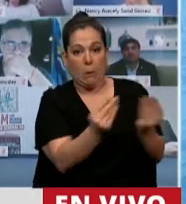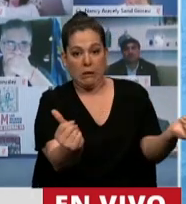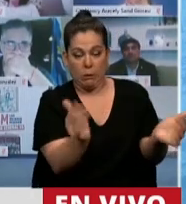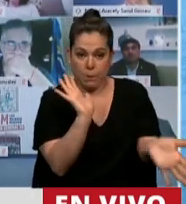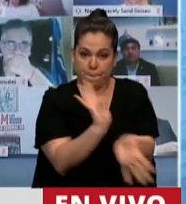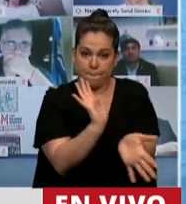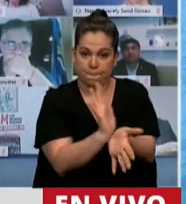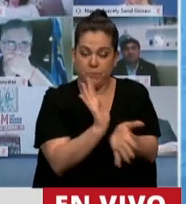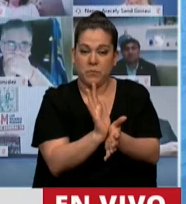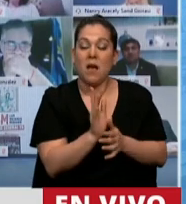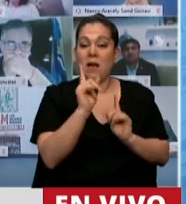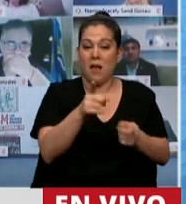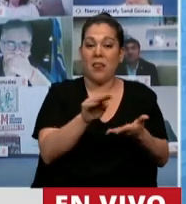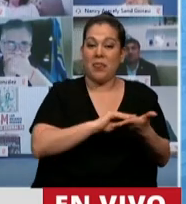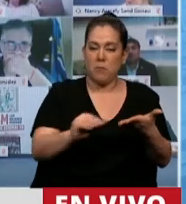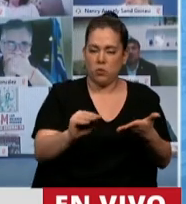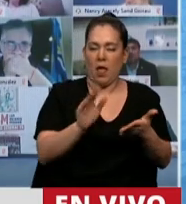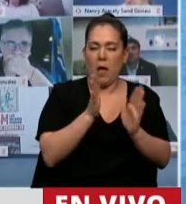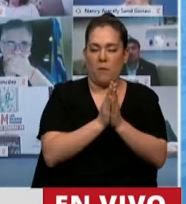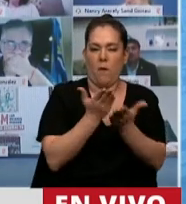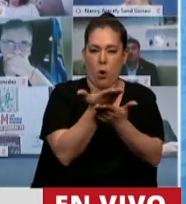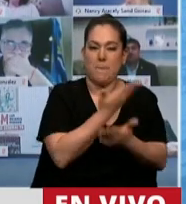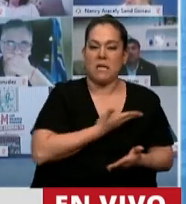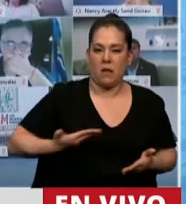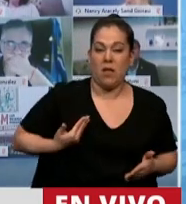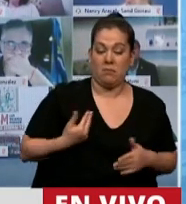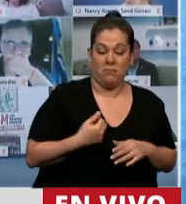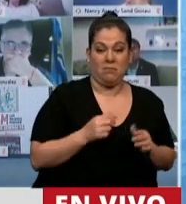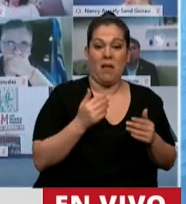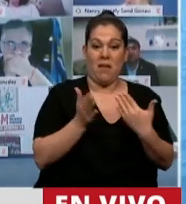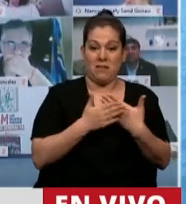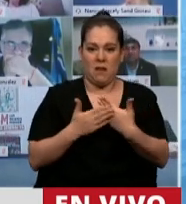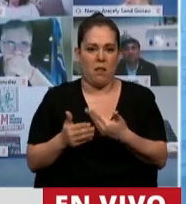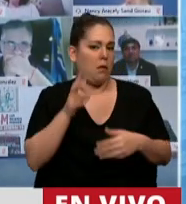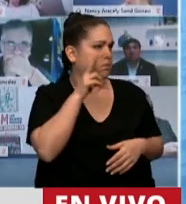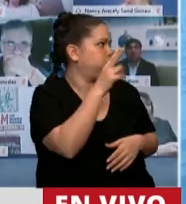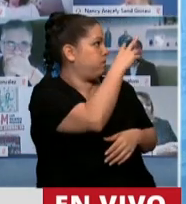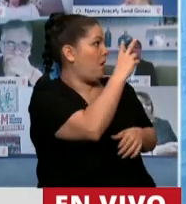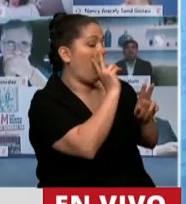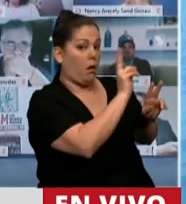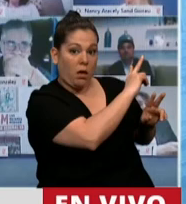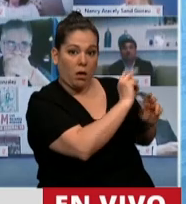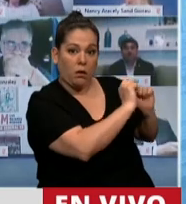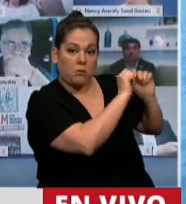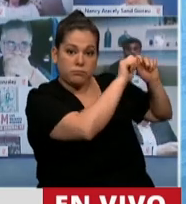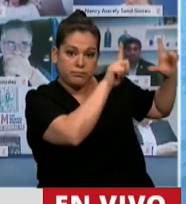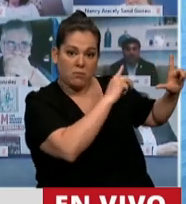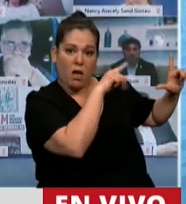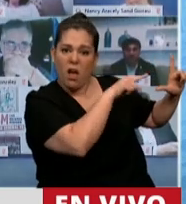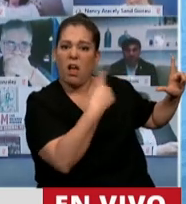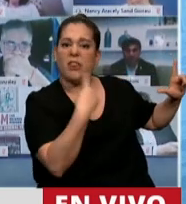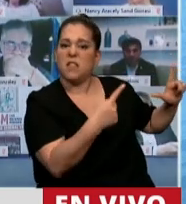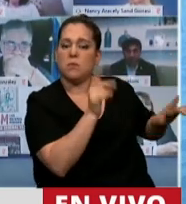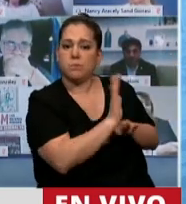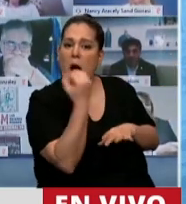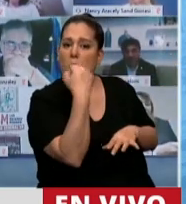De hecho, dése vuelta, diputada, Presidenta, hacia su izquierda, yo no estoy presente. Y cuando yo no estoy